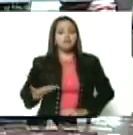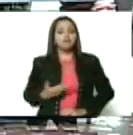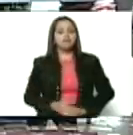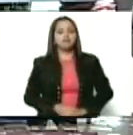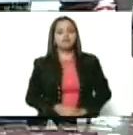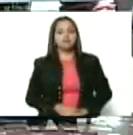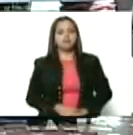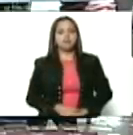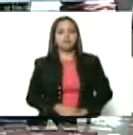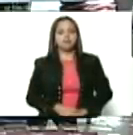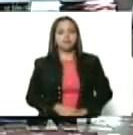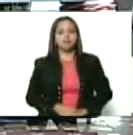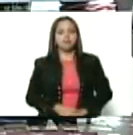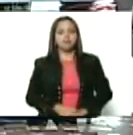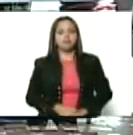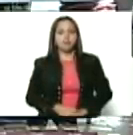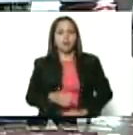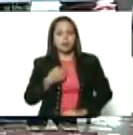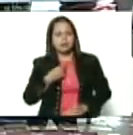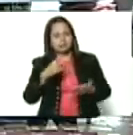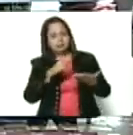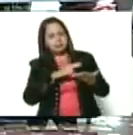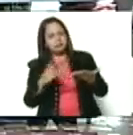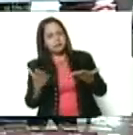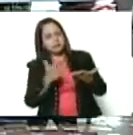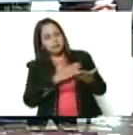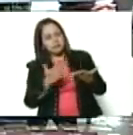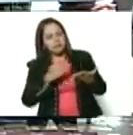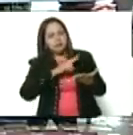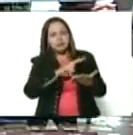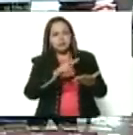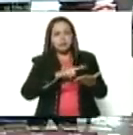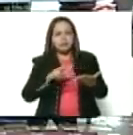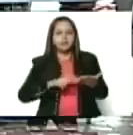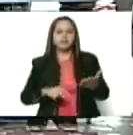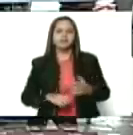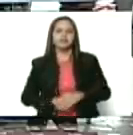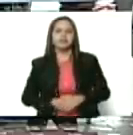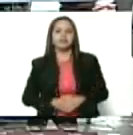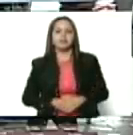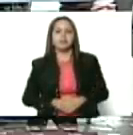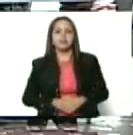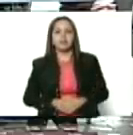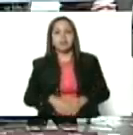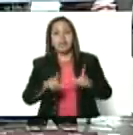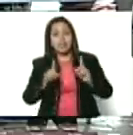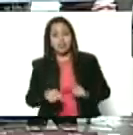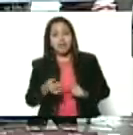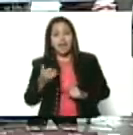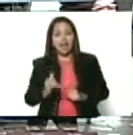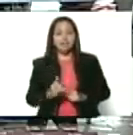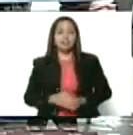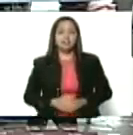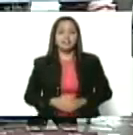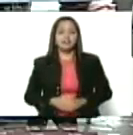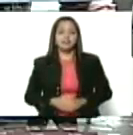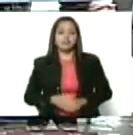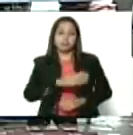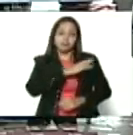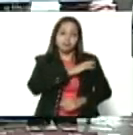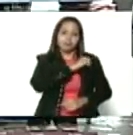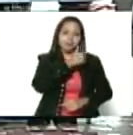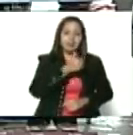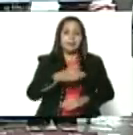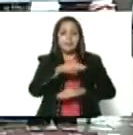La estaba leyendo muchachas, también está la almiranta en jefa, la